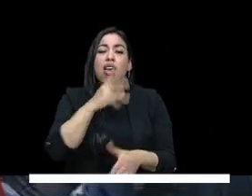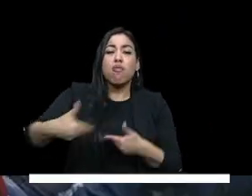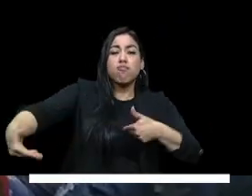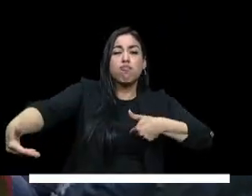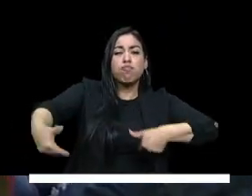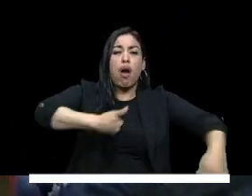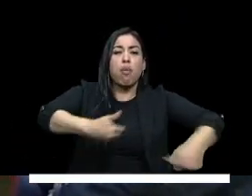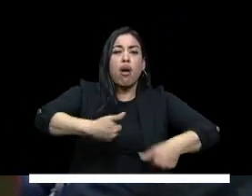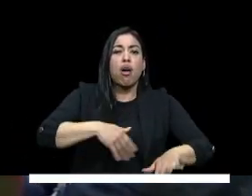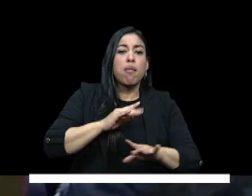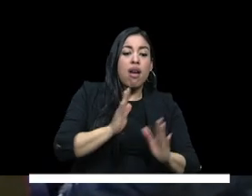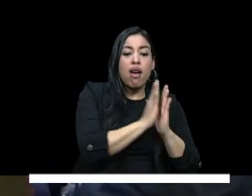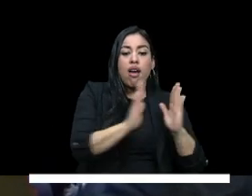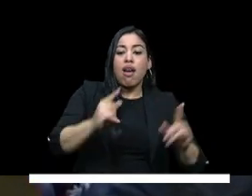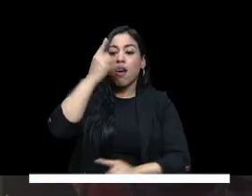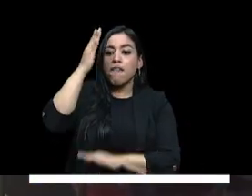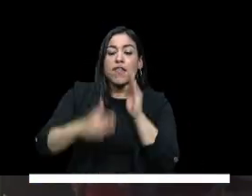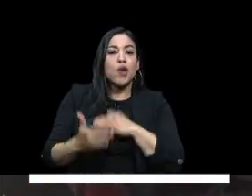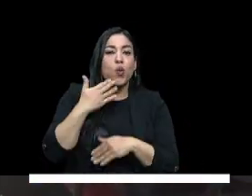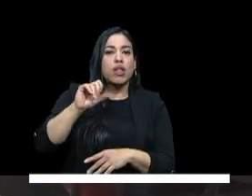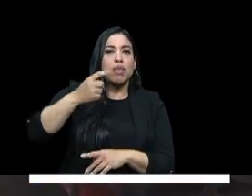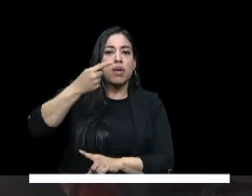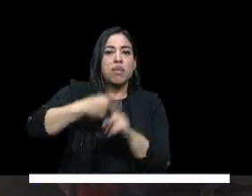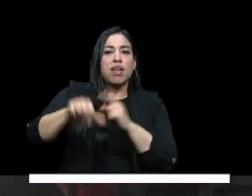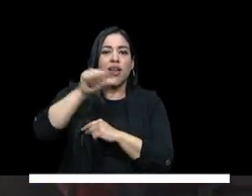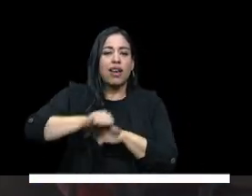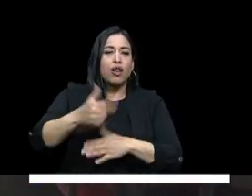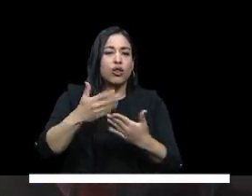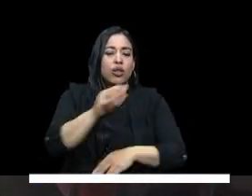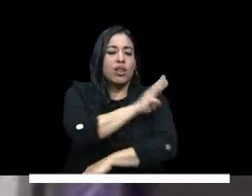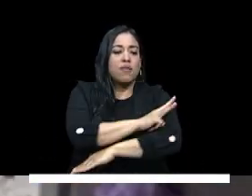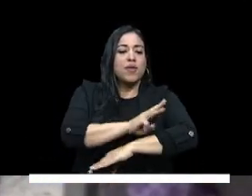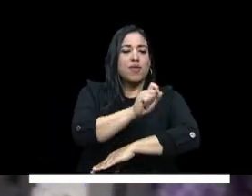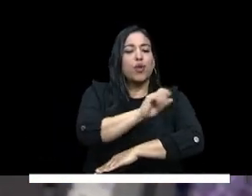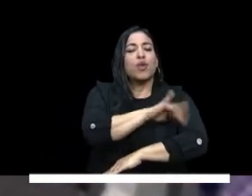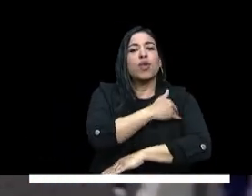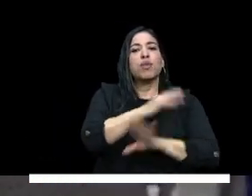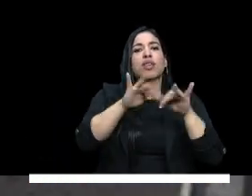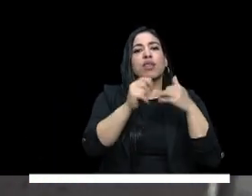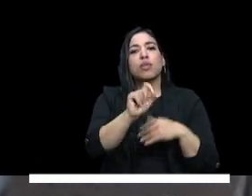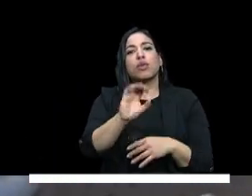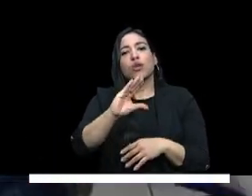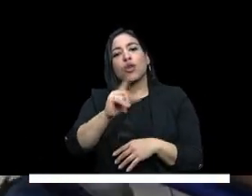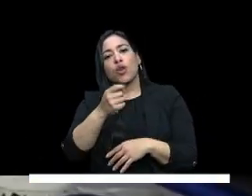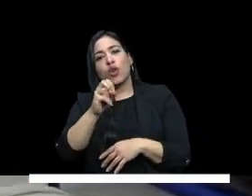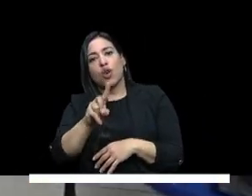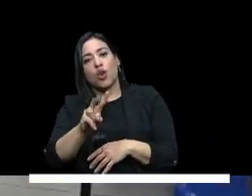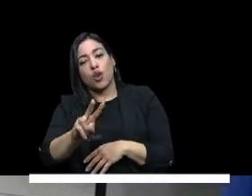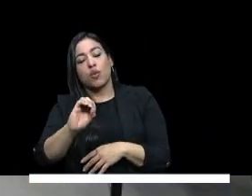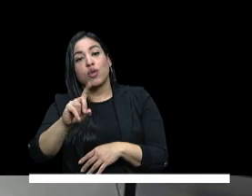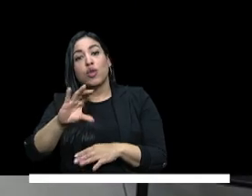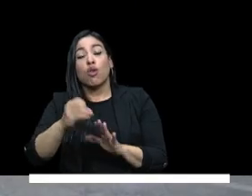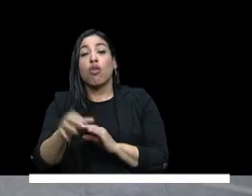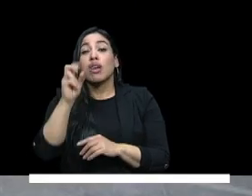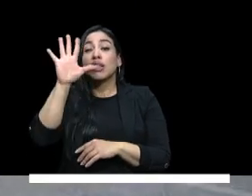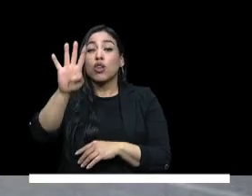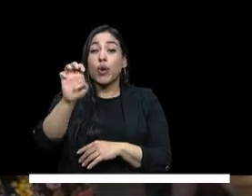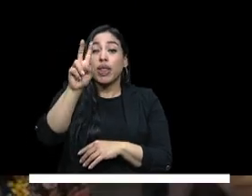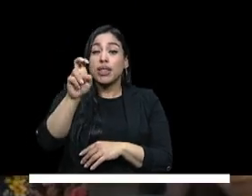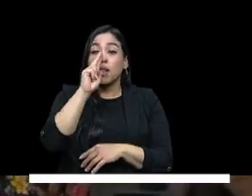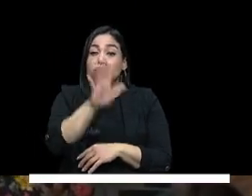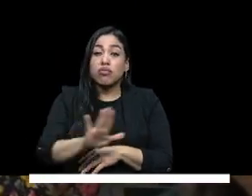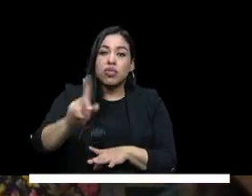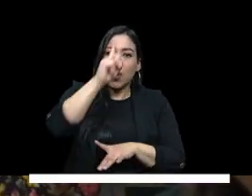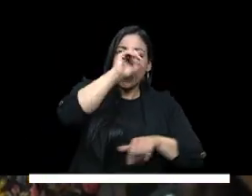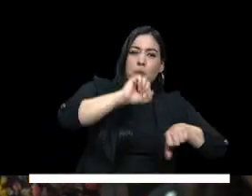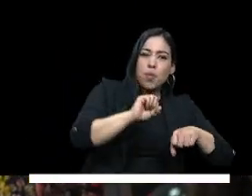aportes hasta el 1 de agosto a través de www.mineducacion.gov.co desde 97 ciudades como